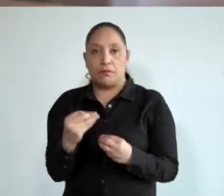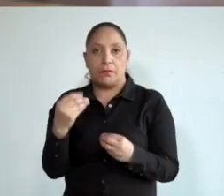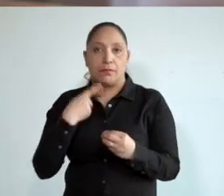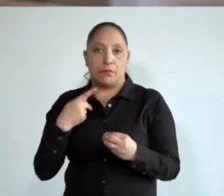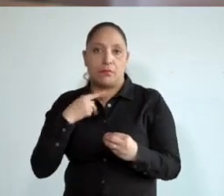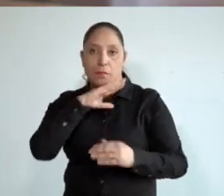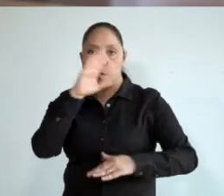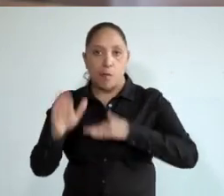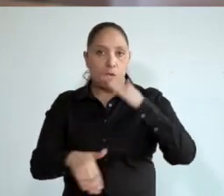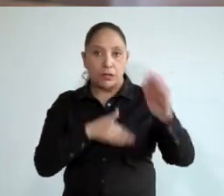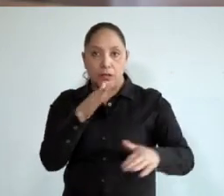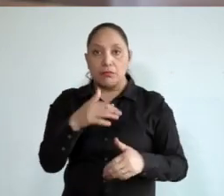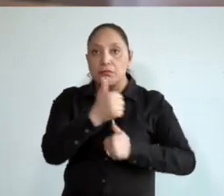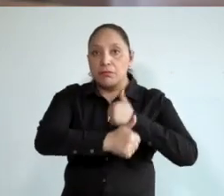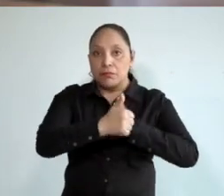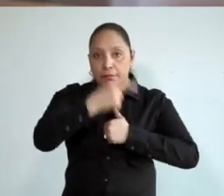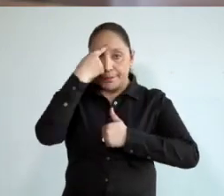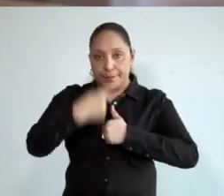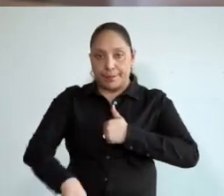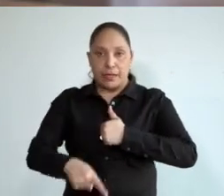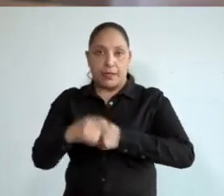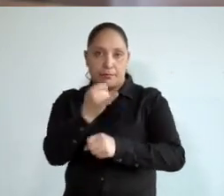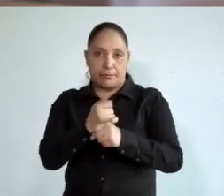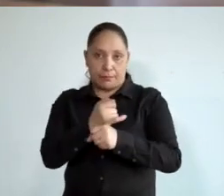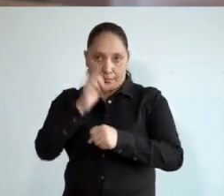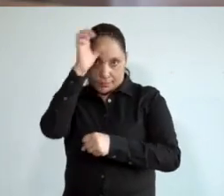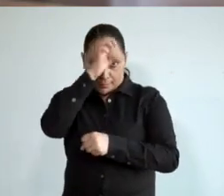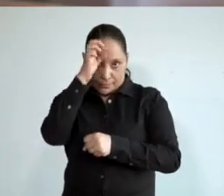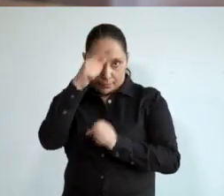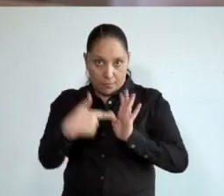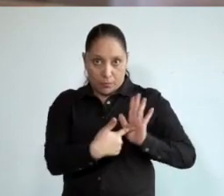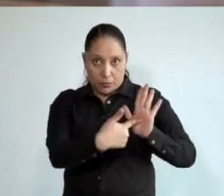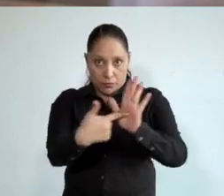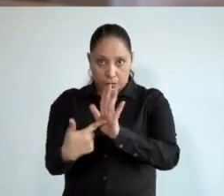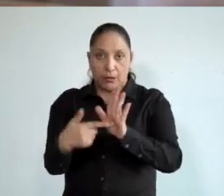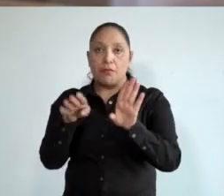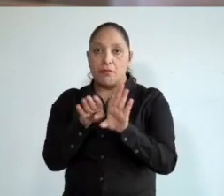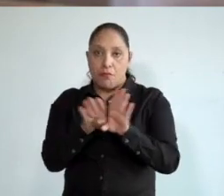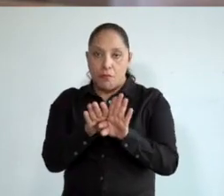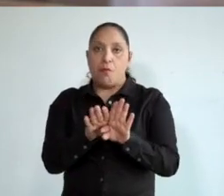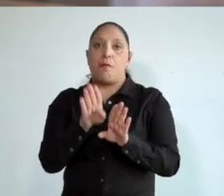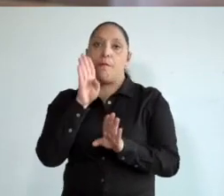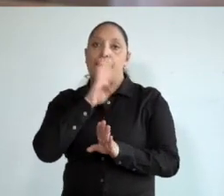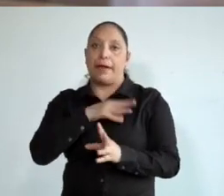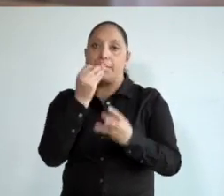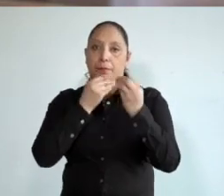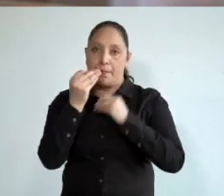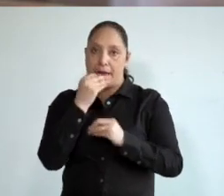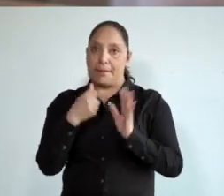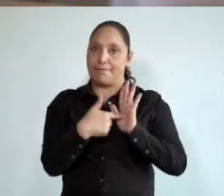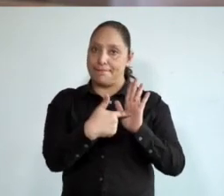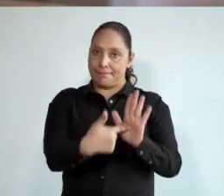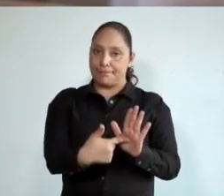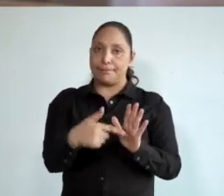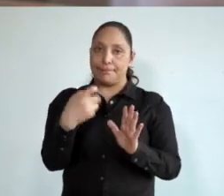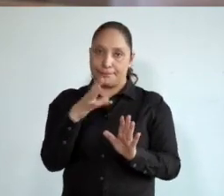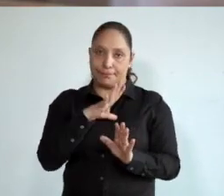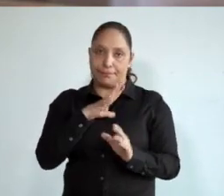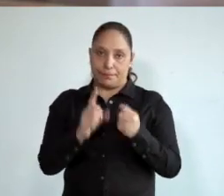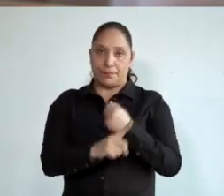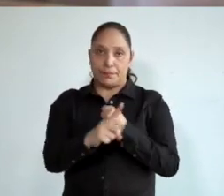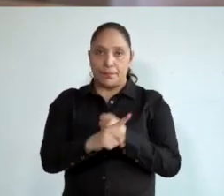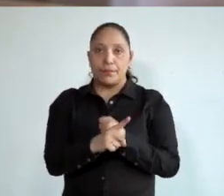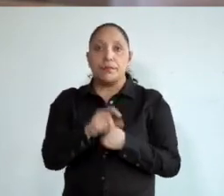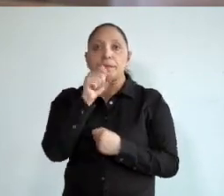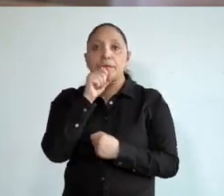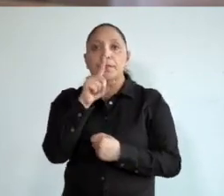puesto un gran reto a la investigación científica y que ha mostrado el riesgo de los malos hábitos alimenticios y que también ha